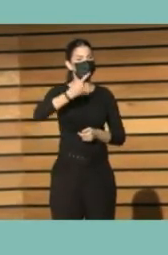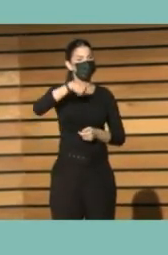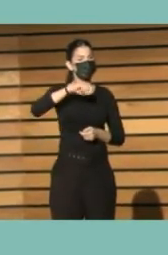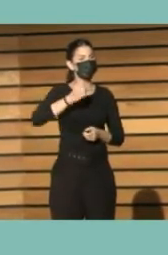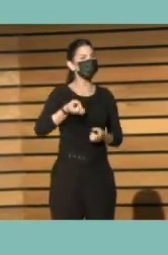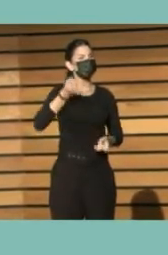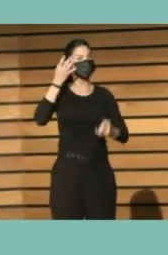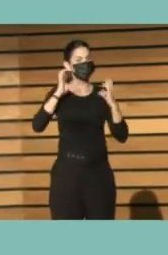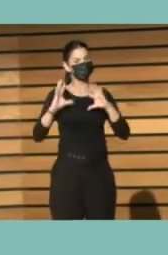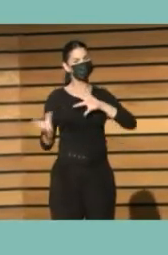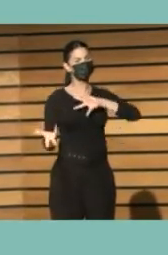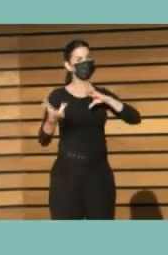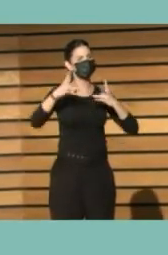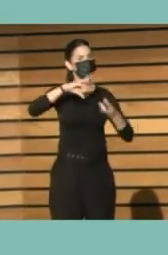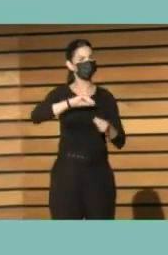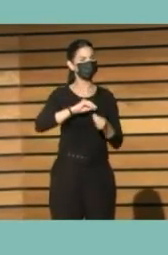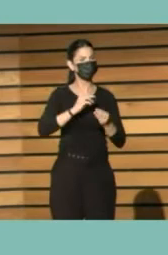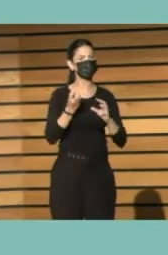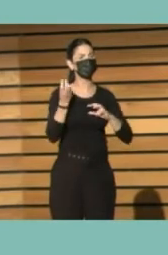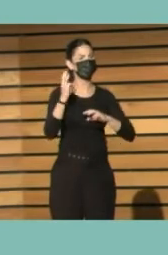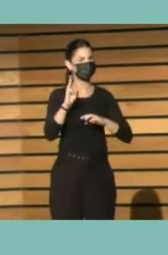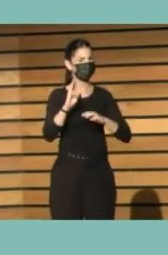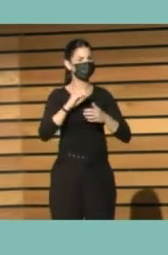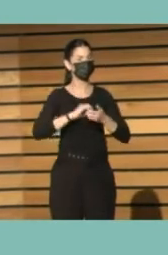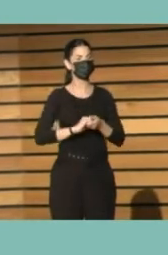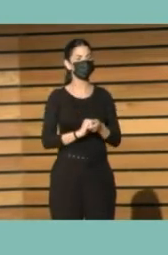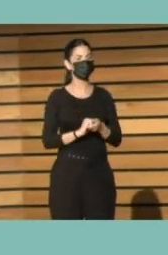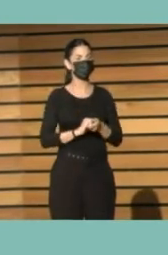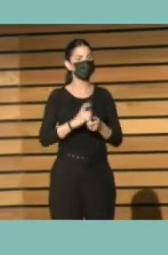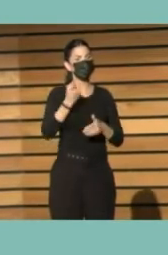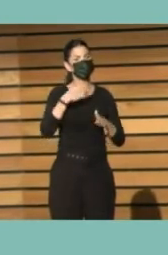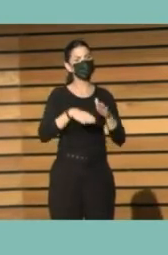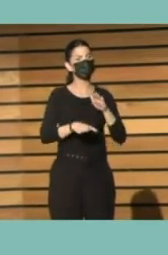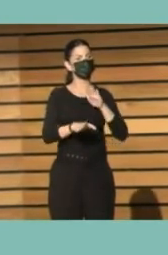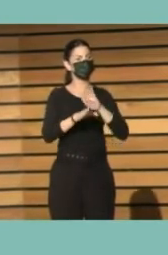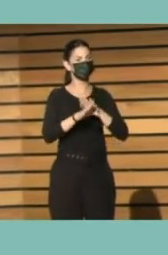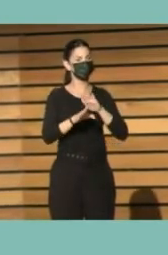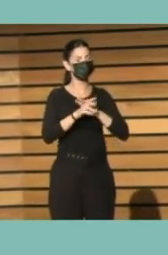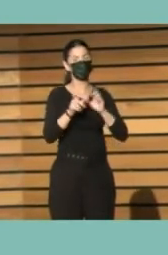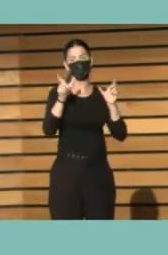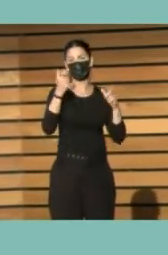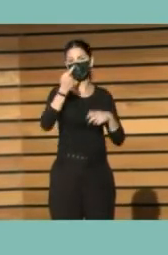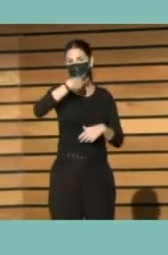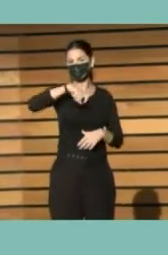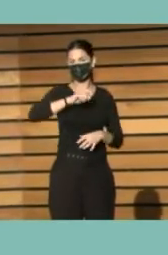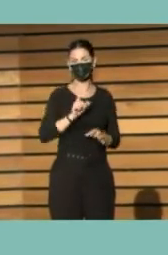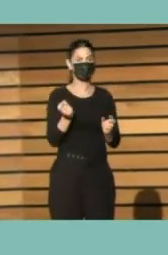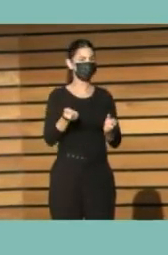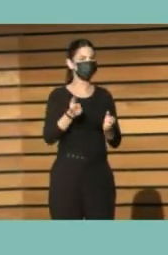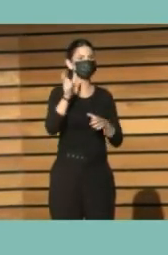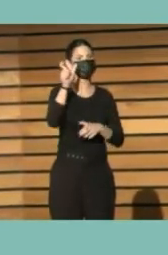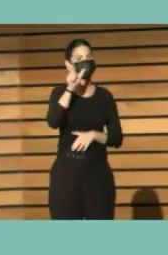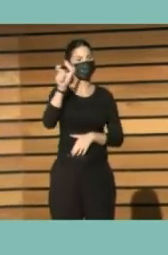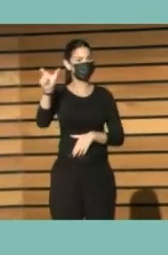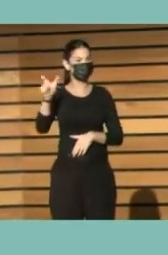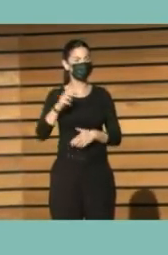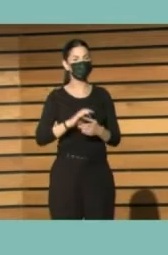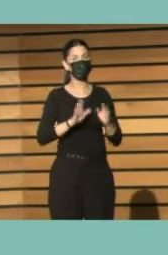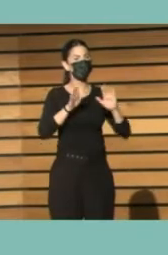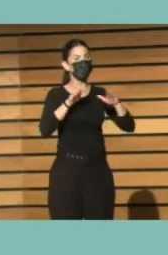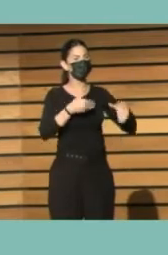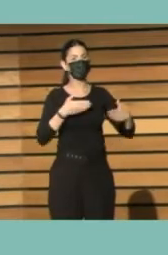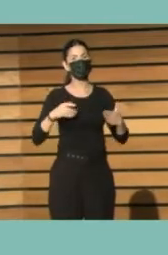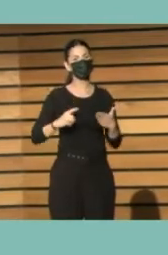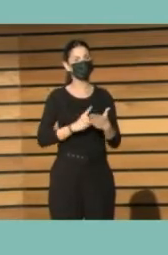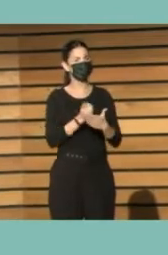dimos un poco la vuelta y casi la hicimos una P. Pero seguimos siguiendo de letras. En un momento determinado hicimos un camino